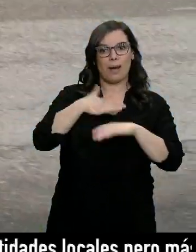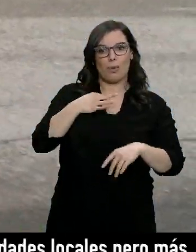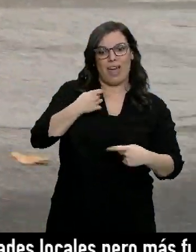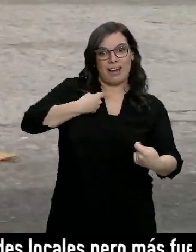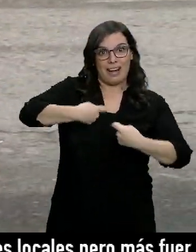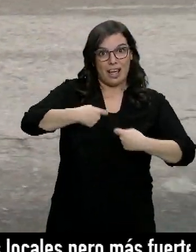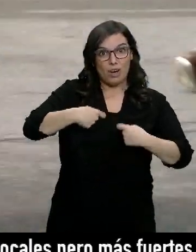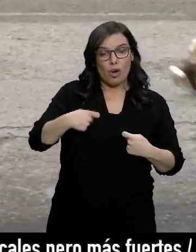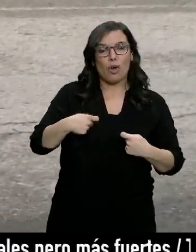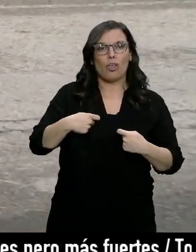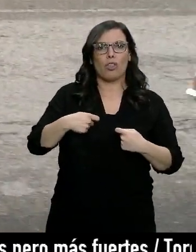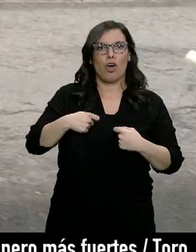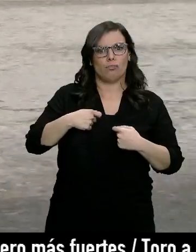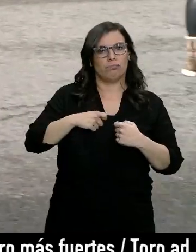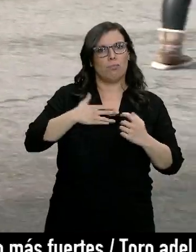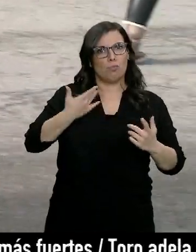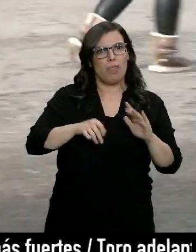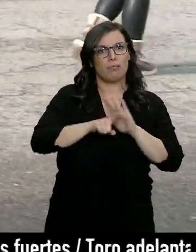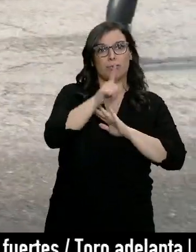antes de que sea demasiado tarde.